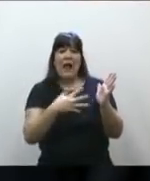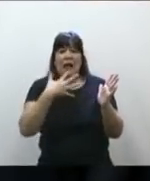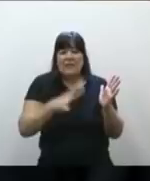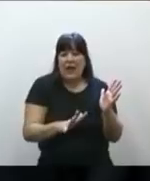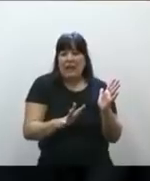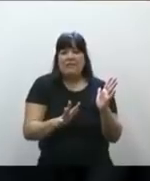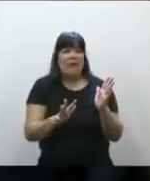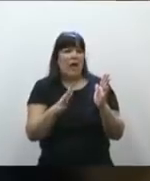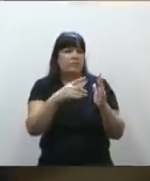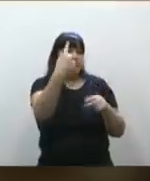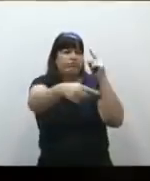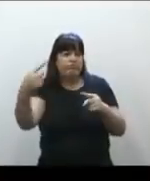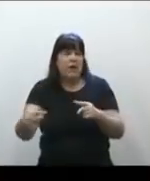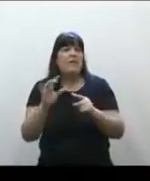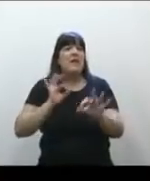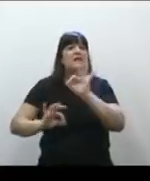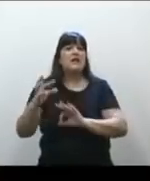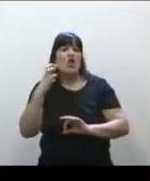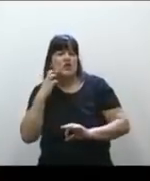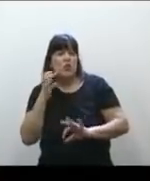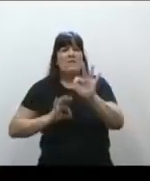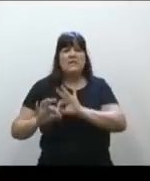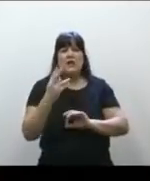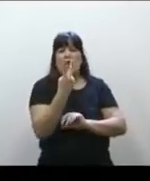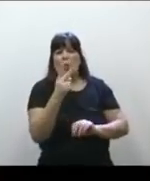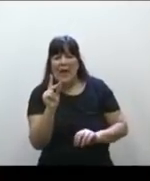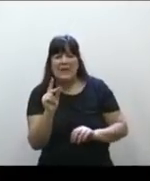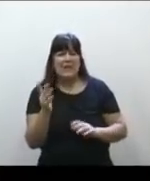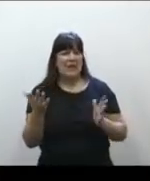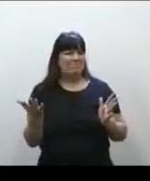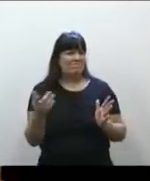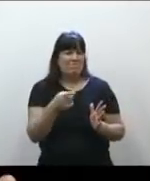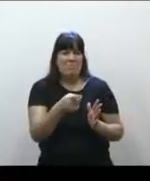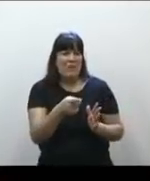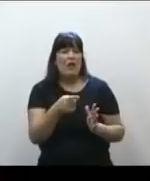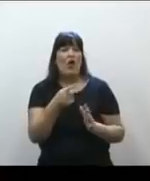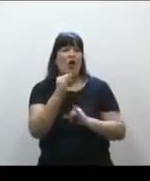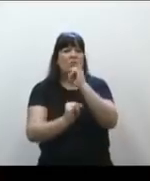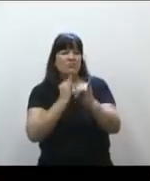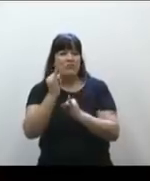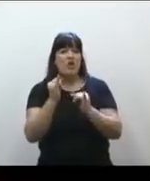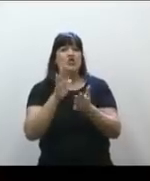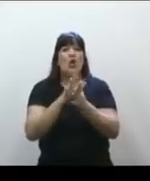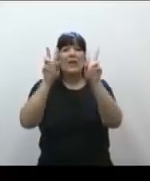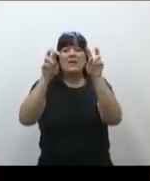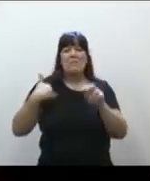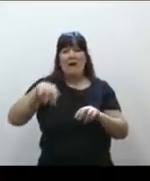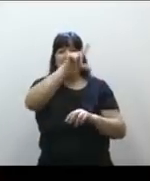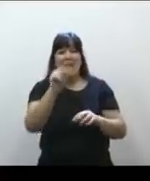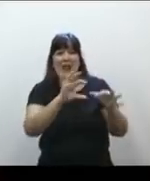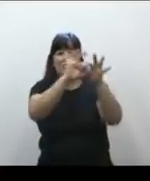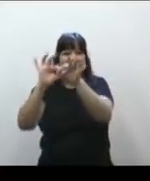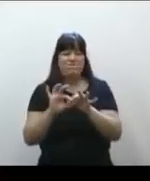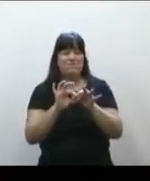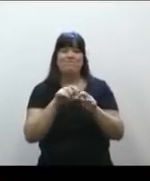las leyes de fines del siglo XIX, principios del siglo XX, pero no que se esté redefiniendo el federalismo, y me parece